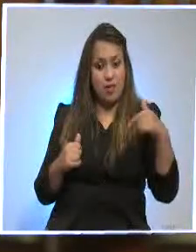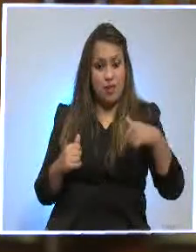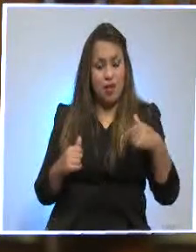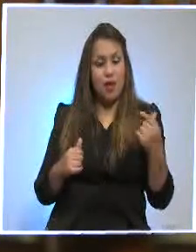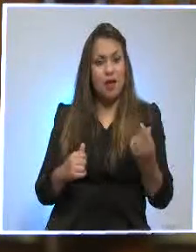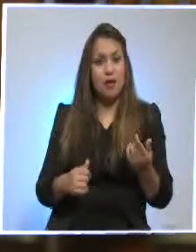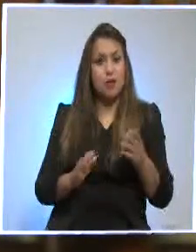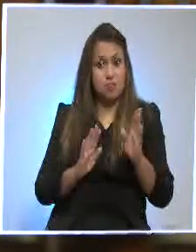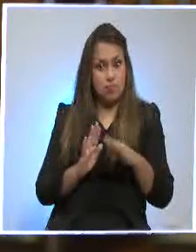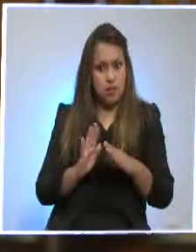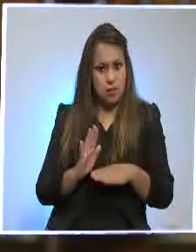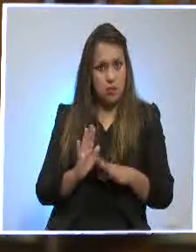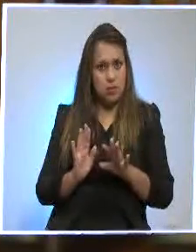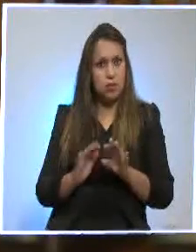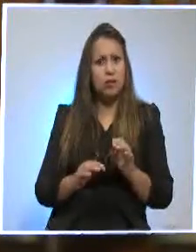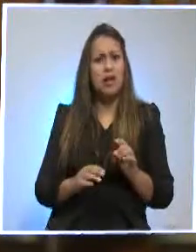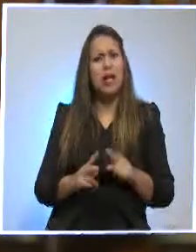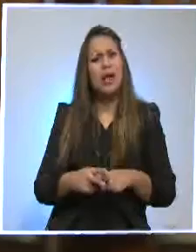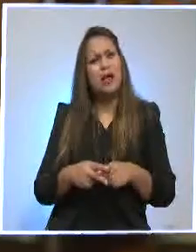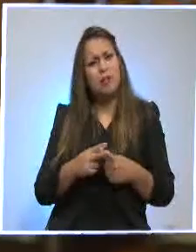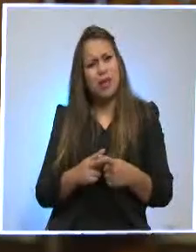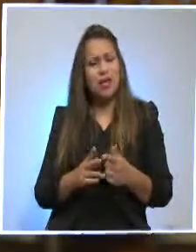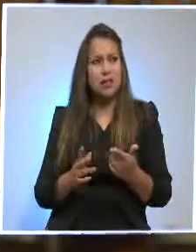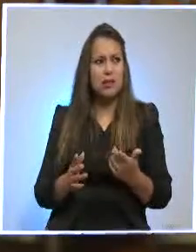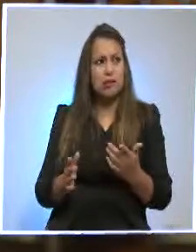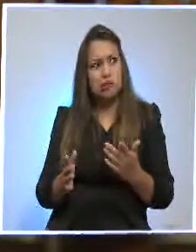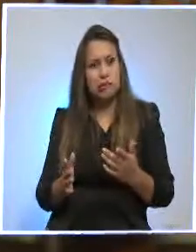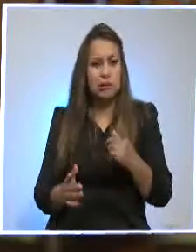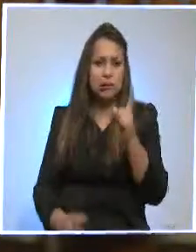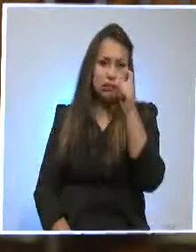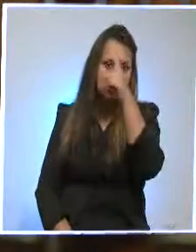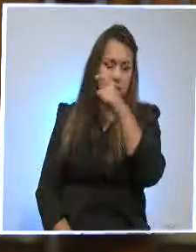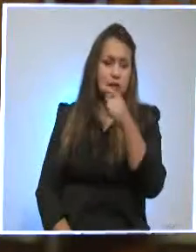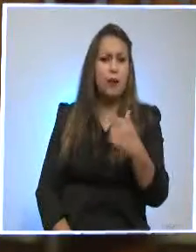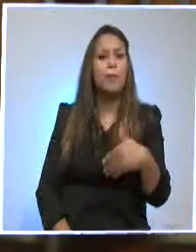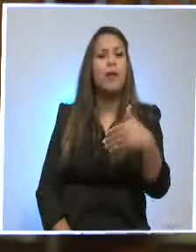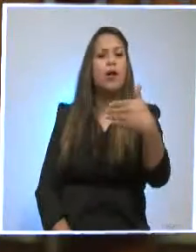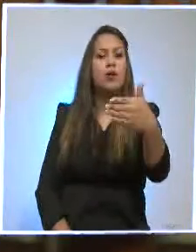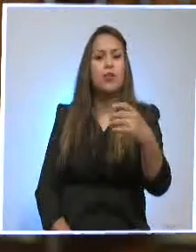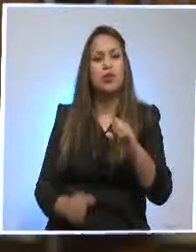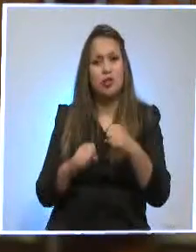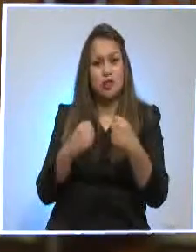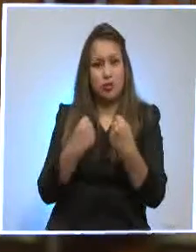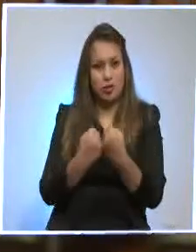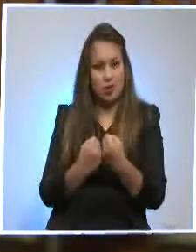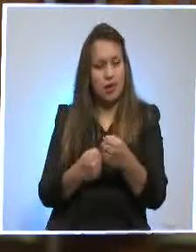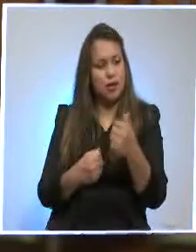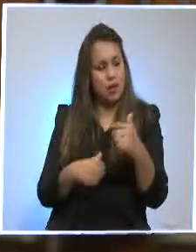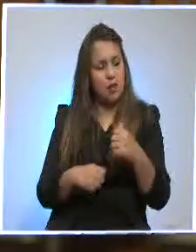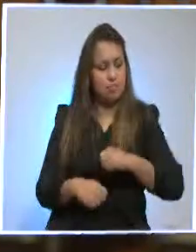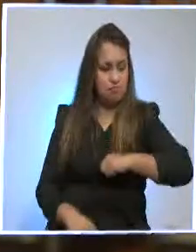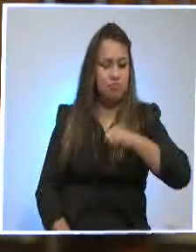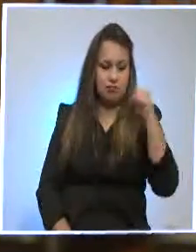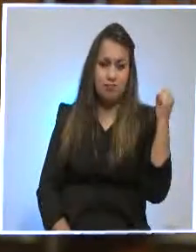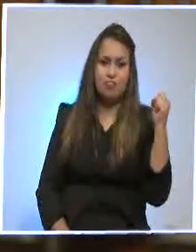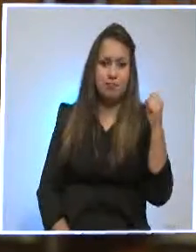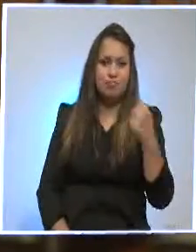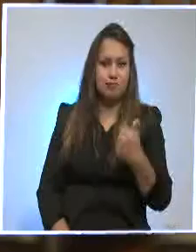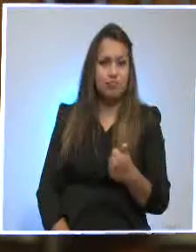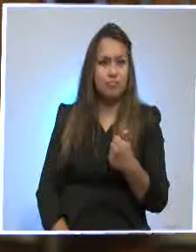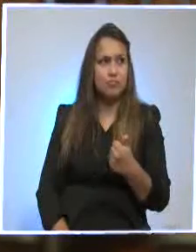Yo sé que en un inicio puede haber perdedores, pero creo que en el mediano y largo plazo la sociedad entera va a salir ganando de ese tipo de acuerdos. Entonces,